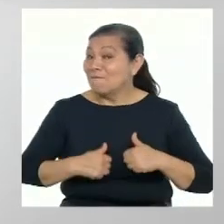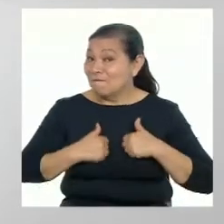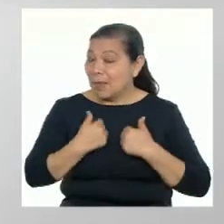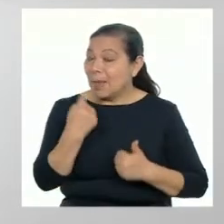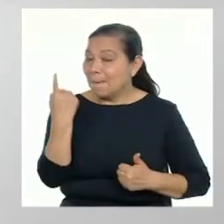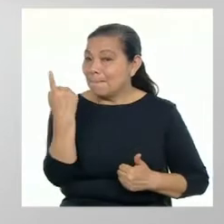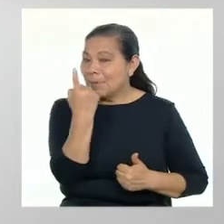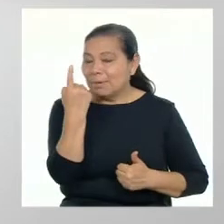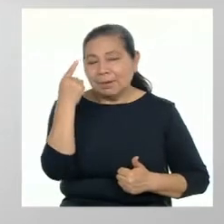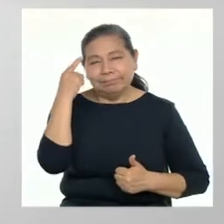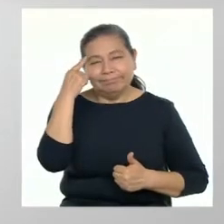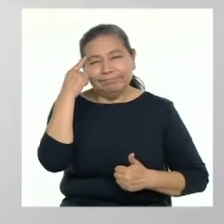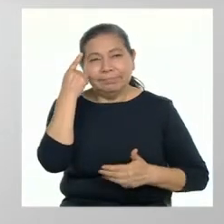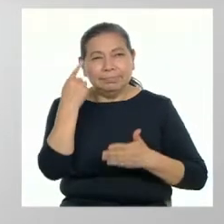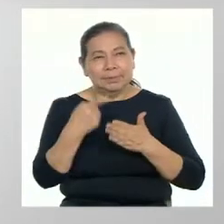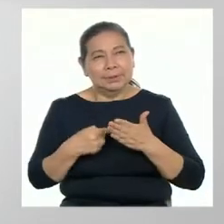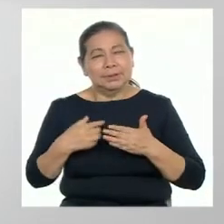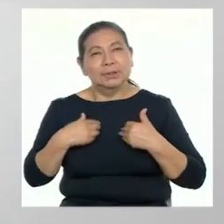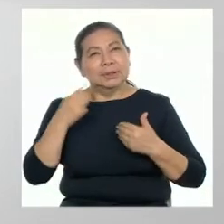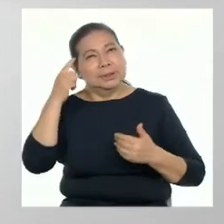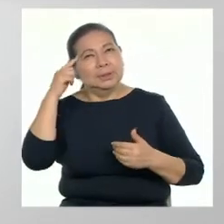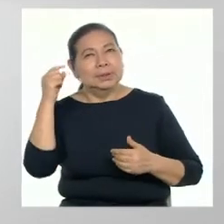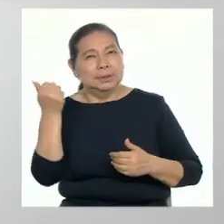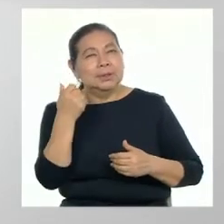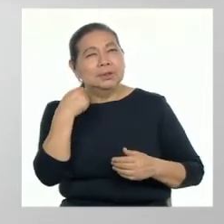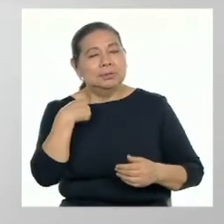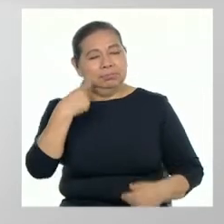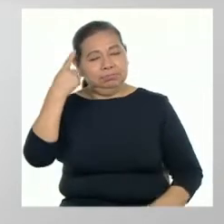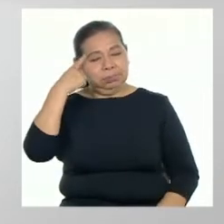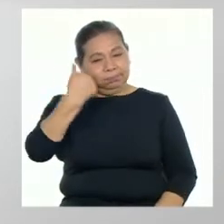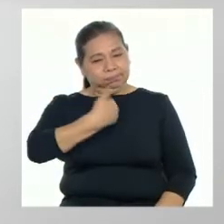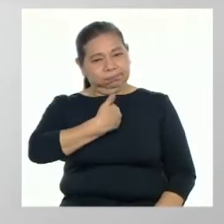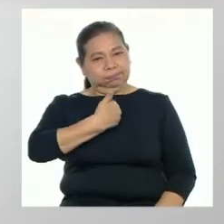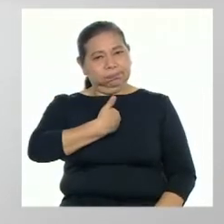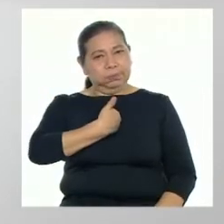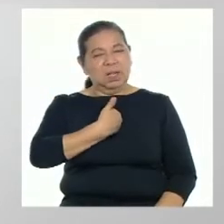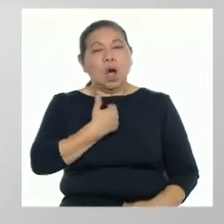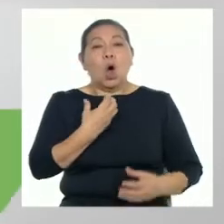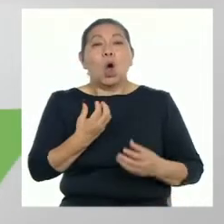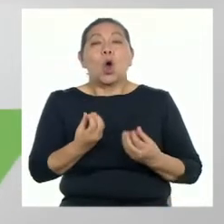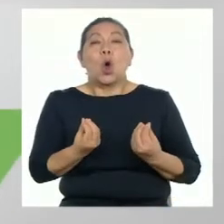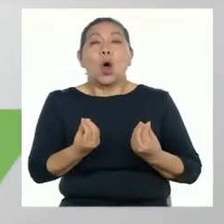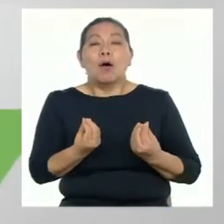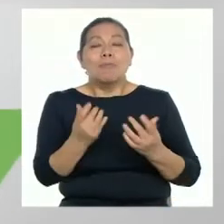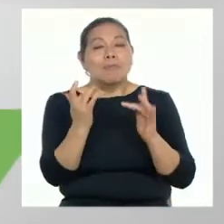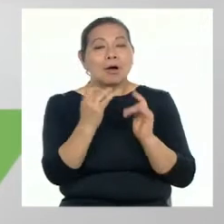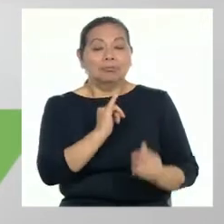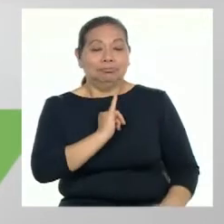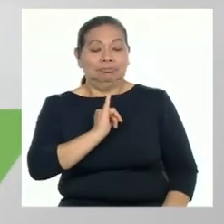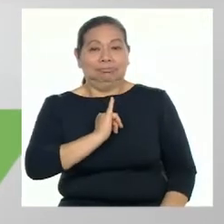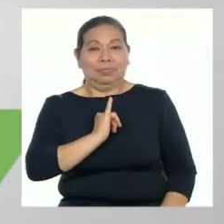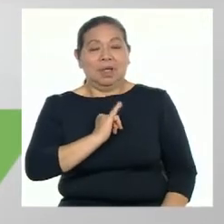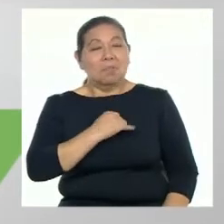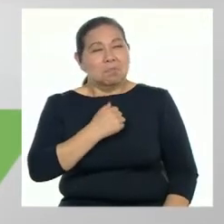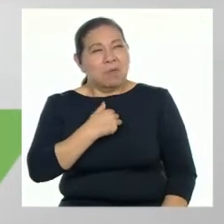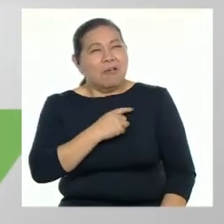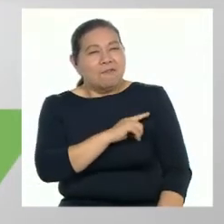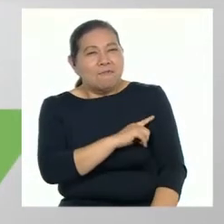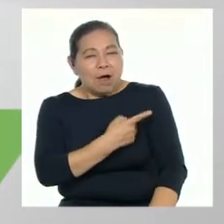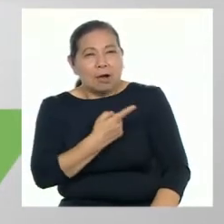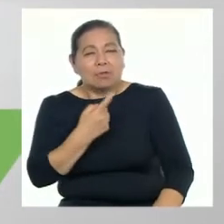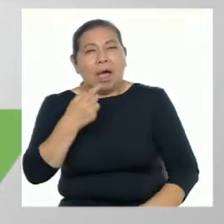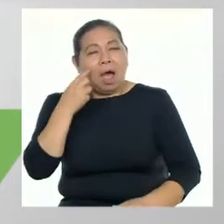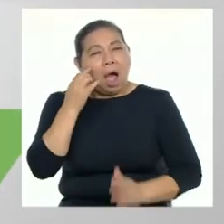primero debemos fortalecer nuestra habilidad de autoconocimiento. Es decir, identificar nuestras fortalezas,